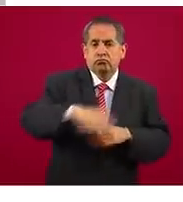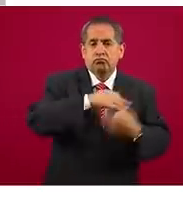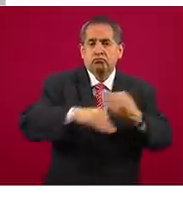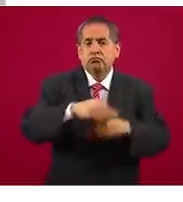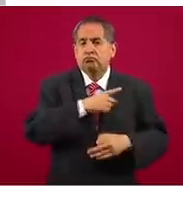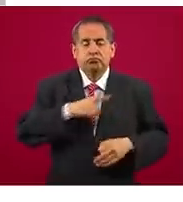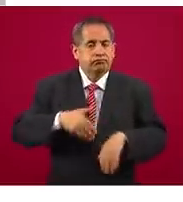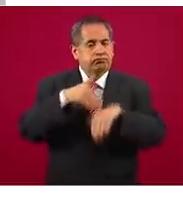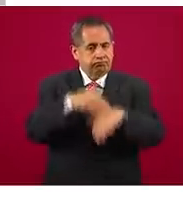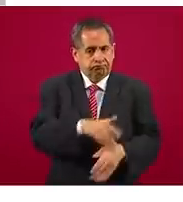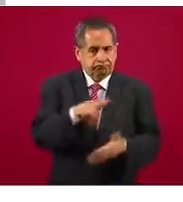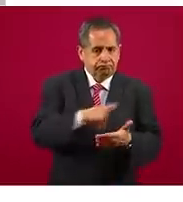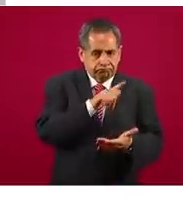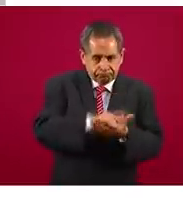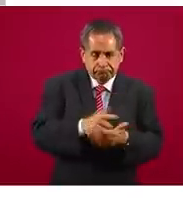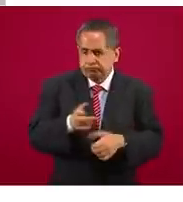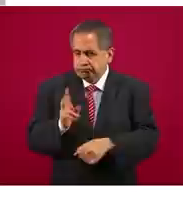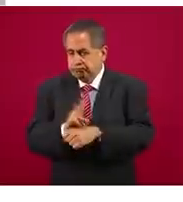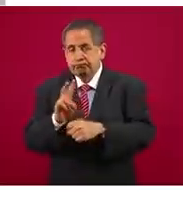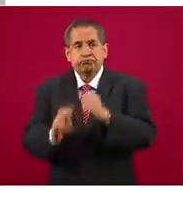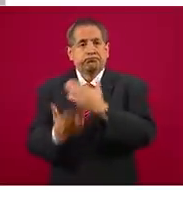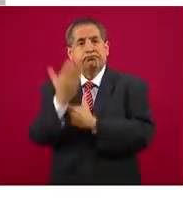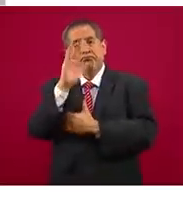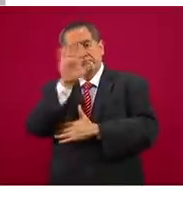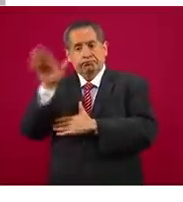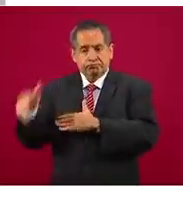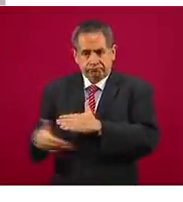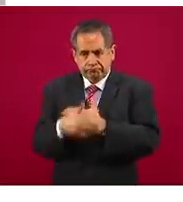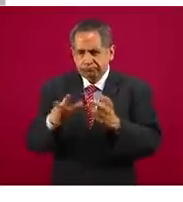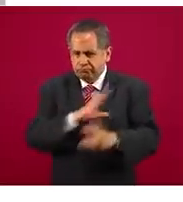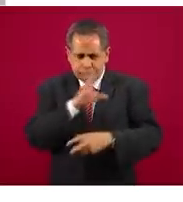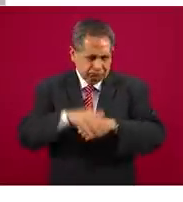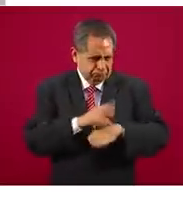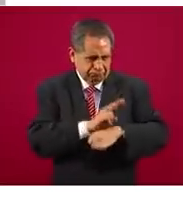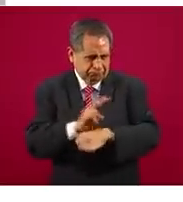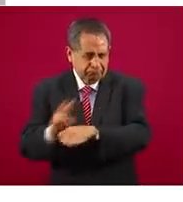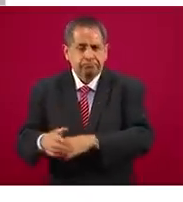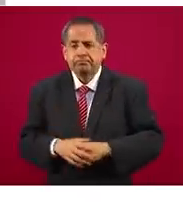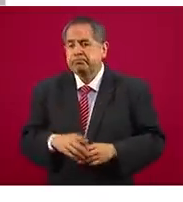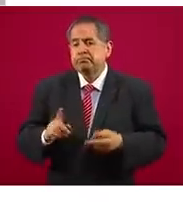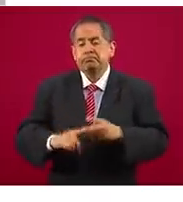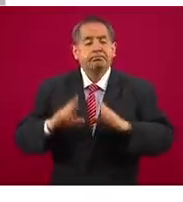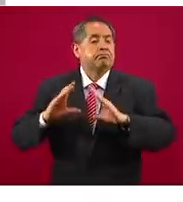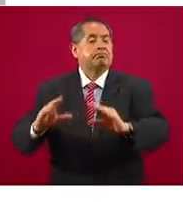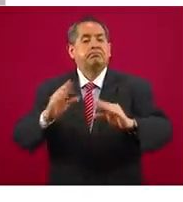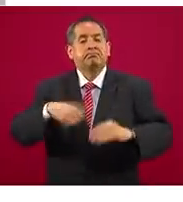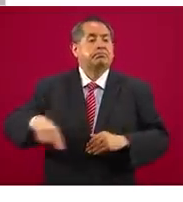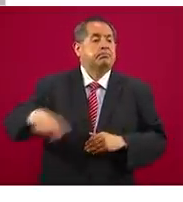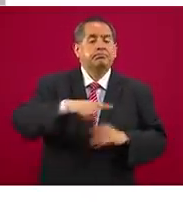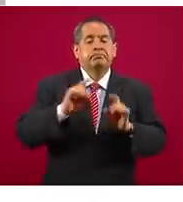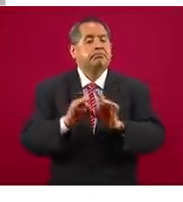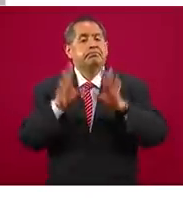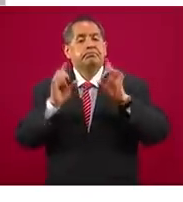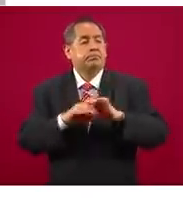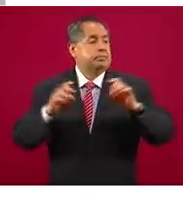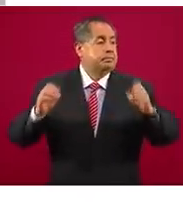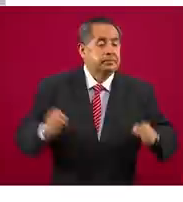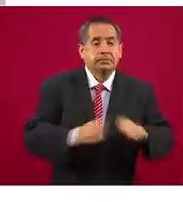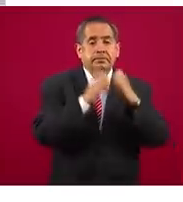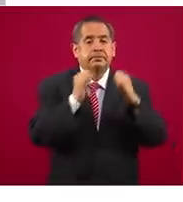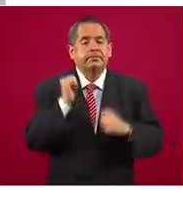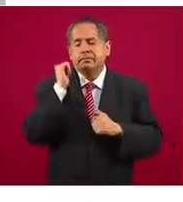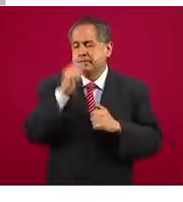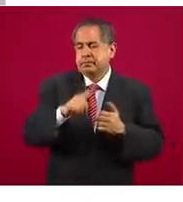nocturnos, resguardo de terminales de abastecimiento y despacho, capacitación constante para reaccionar ante una eventualidad